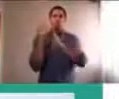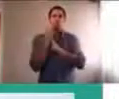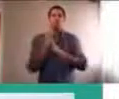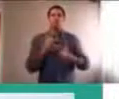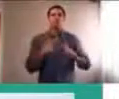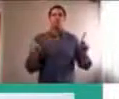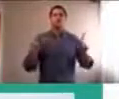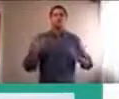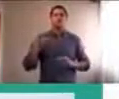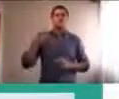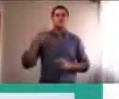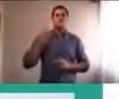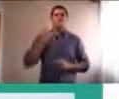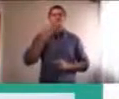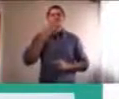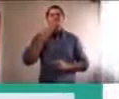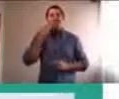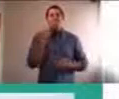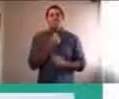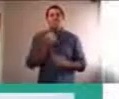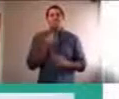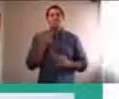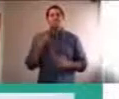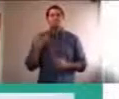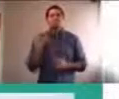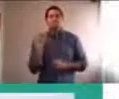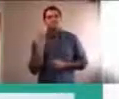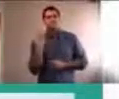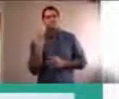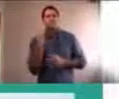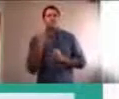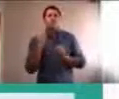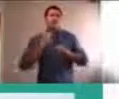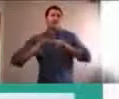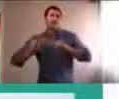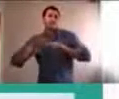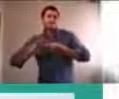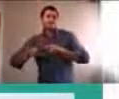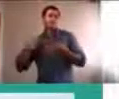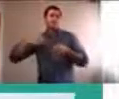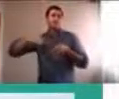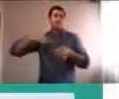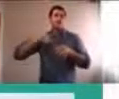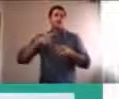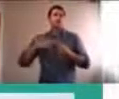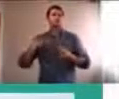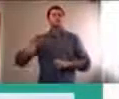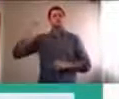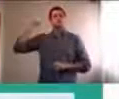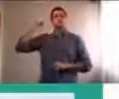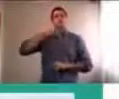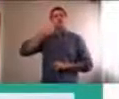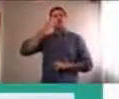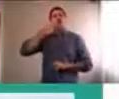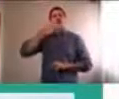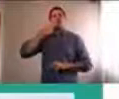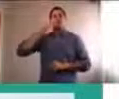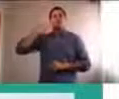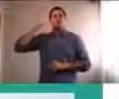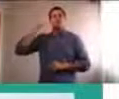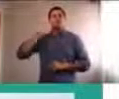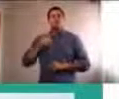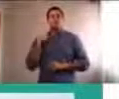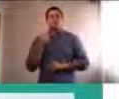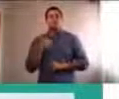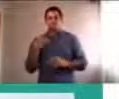son simbólicos, se pueden hacer, con papel, se pueden hacer, esos que son de plástico, que se ponen en la heladera, para que se congelen, y usarlos como